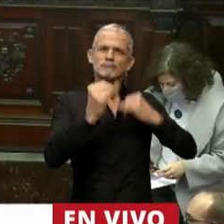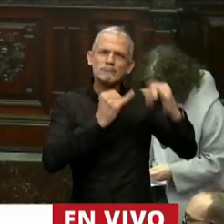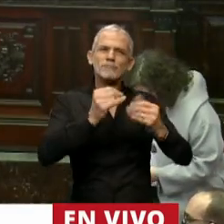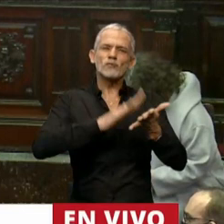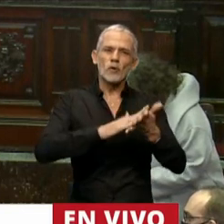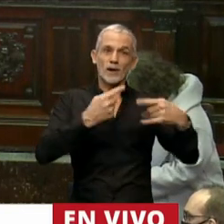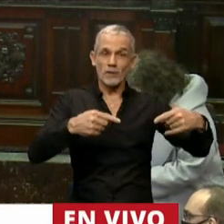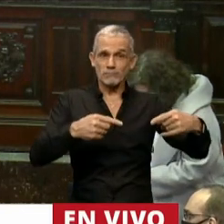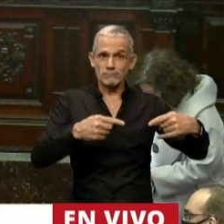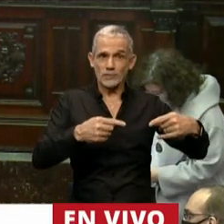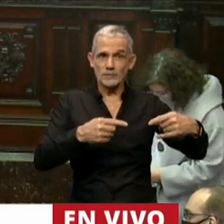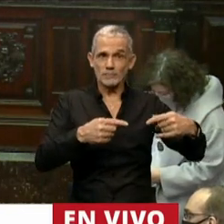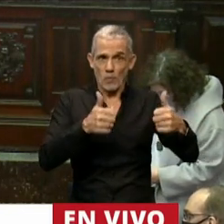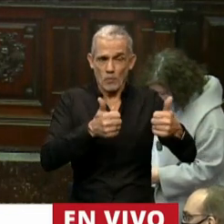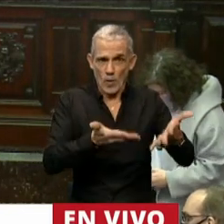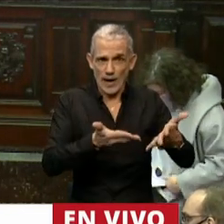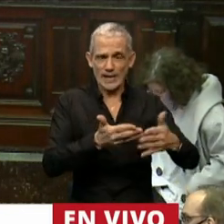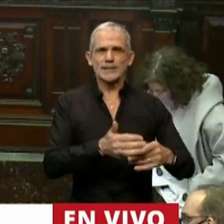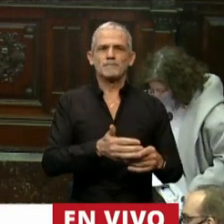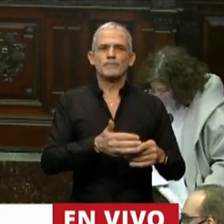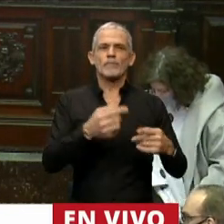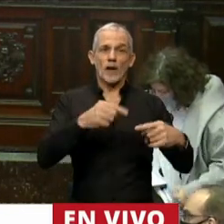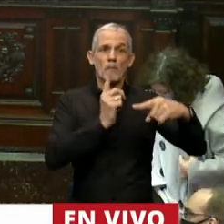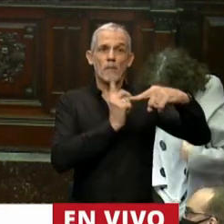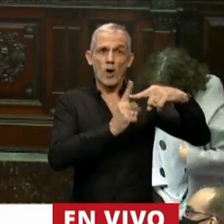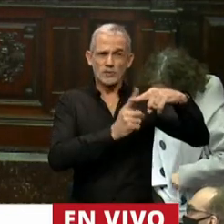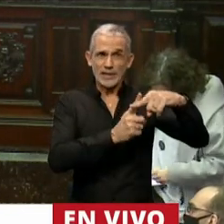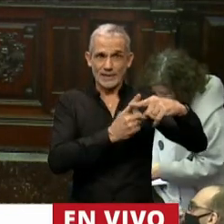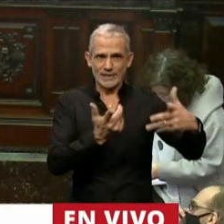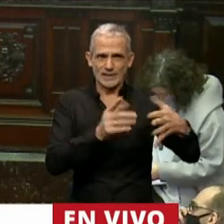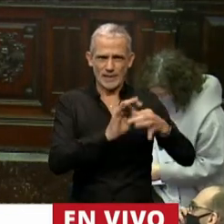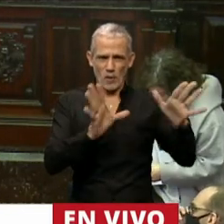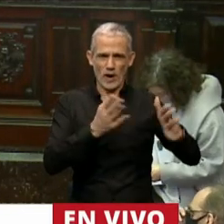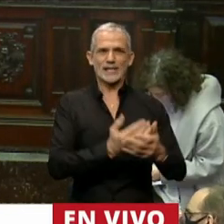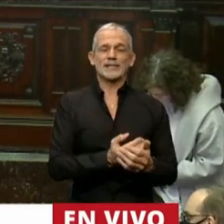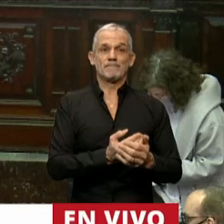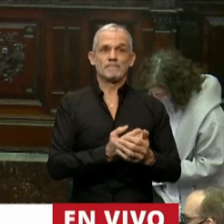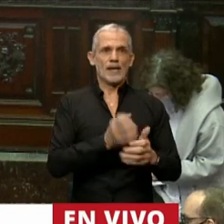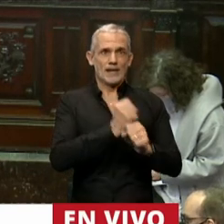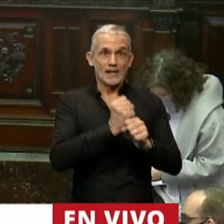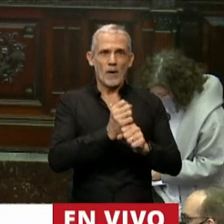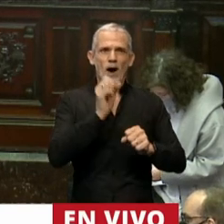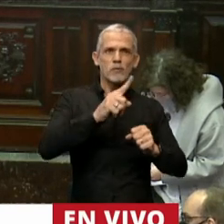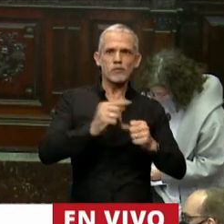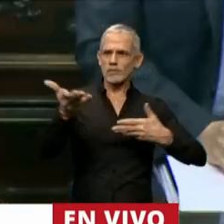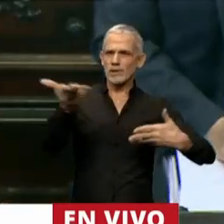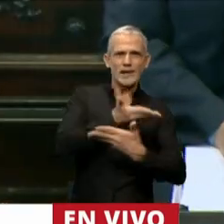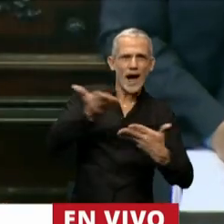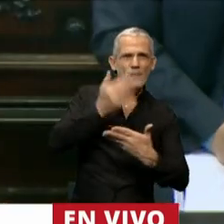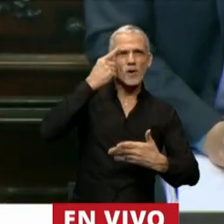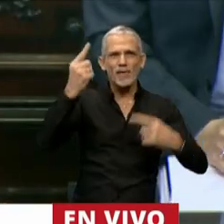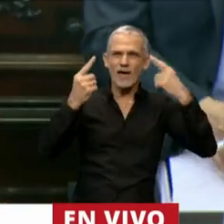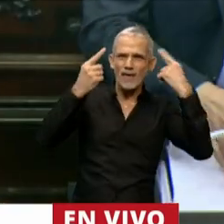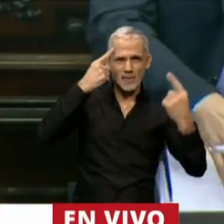cuestiones positivas de nuestra democracia, del ejercicio, del intercambio de ideas.